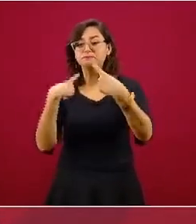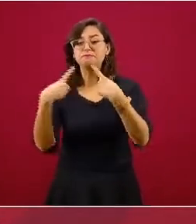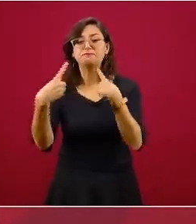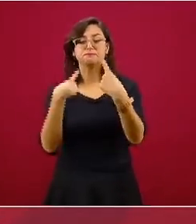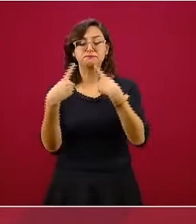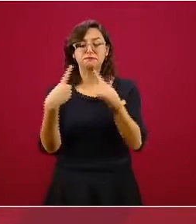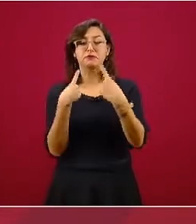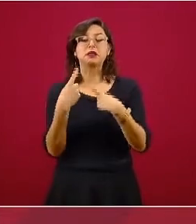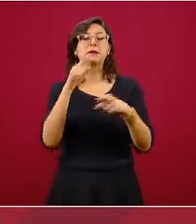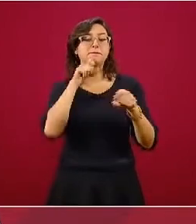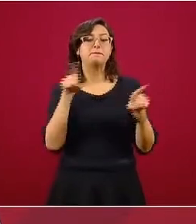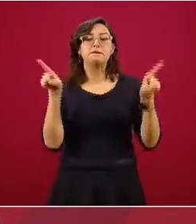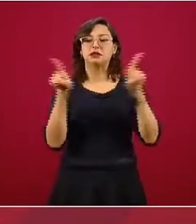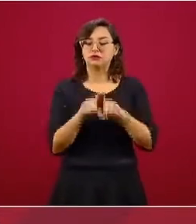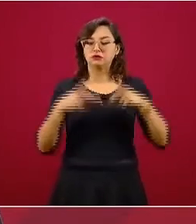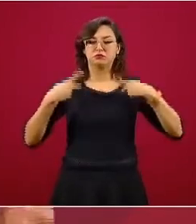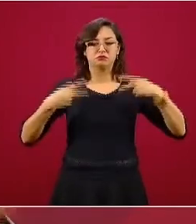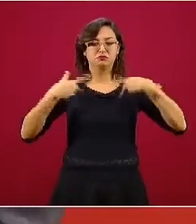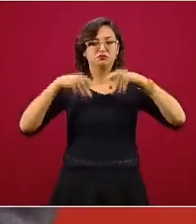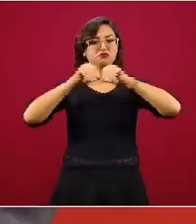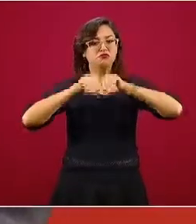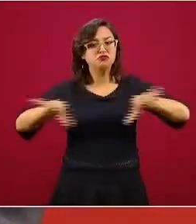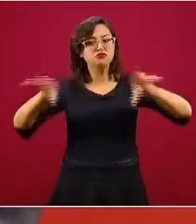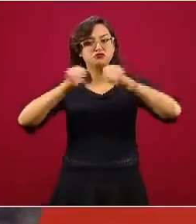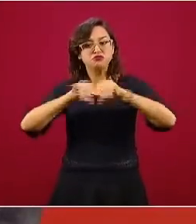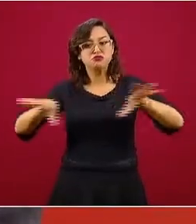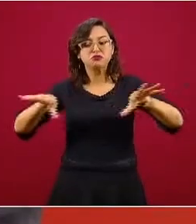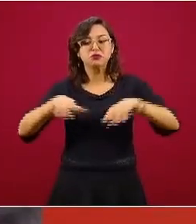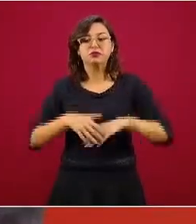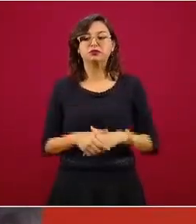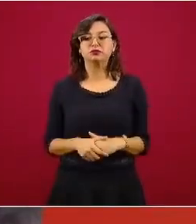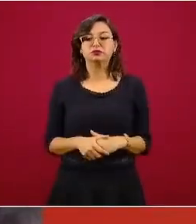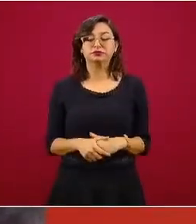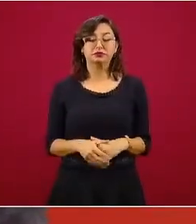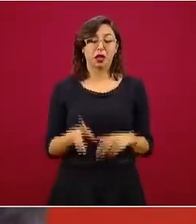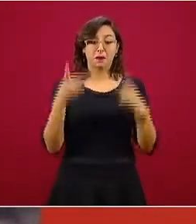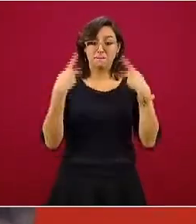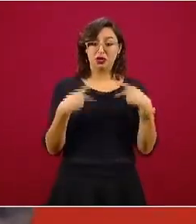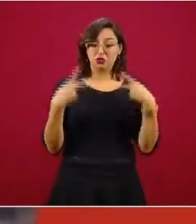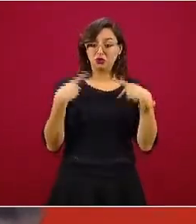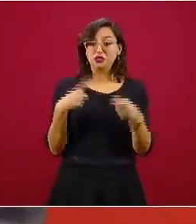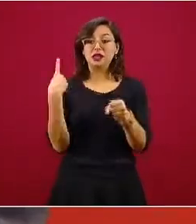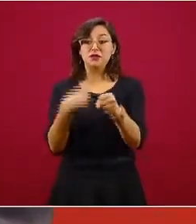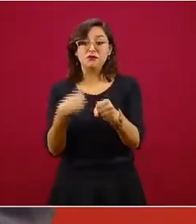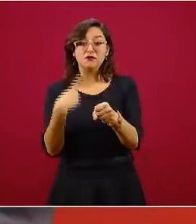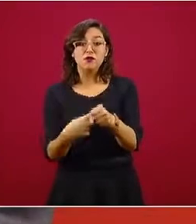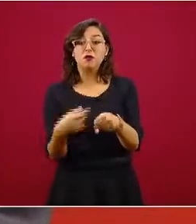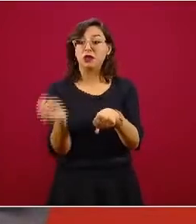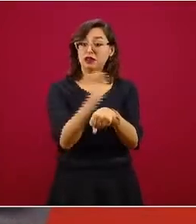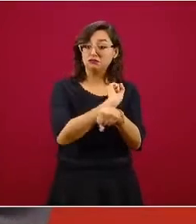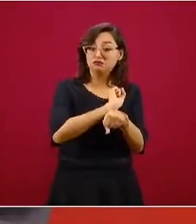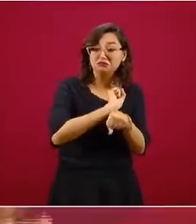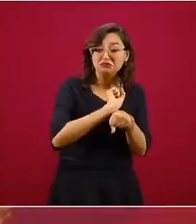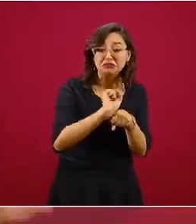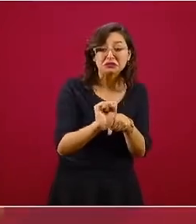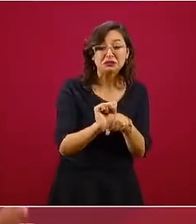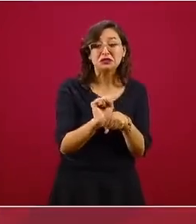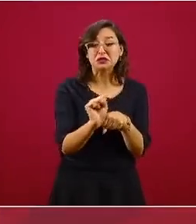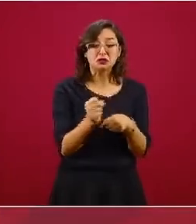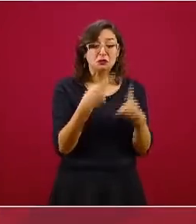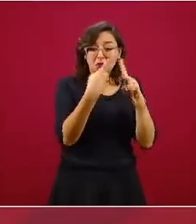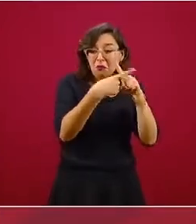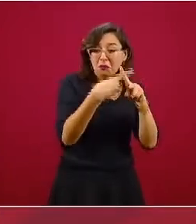hemos comunicado al público desde el principio, los casos leves no tenemos un interés particular de